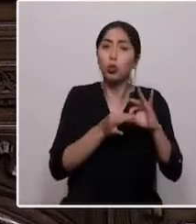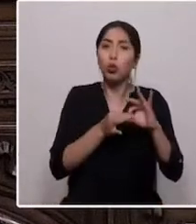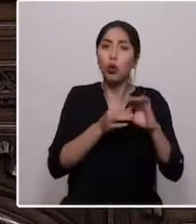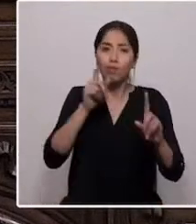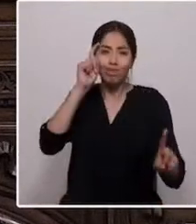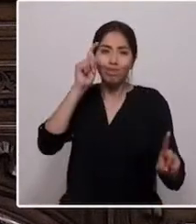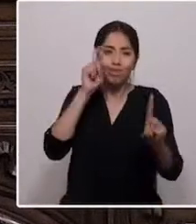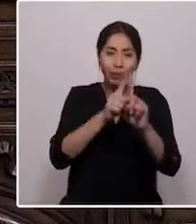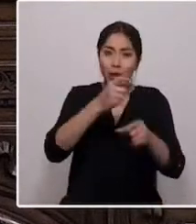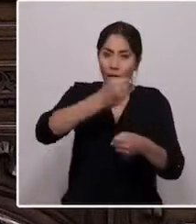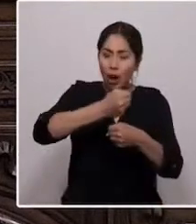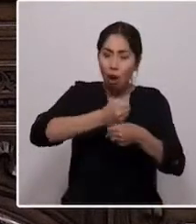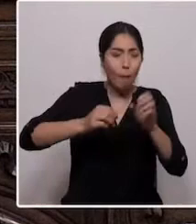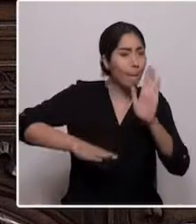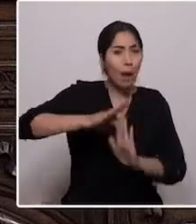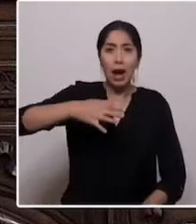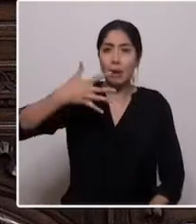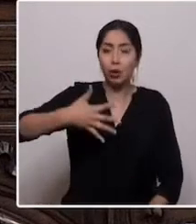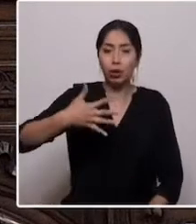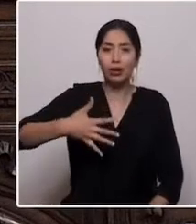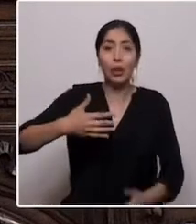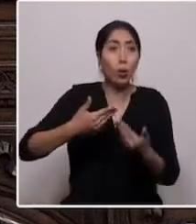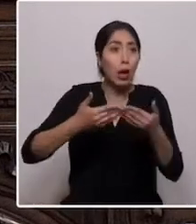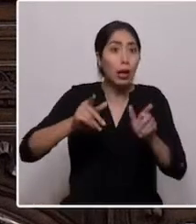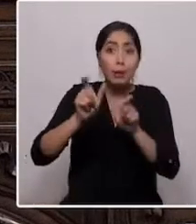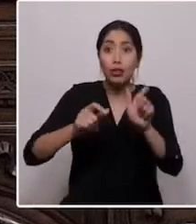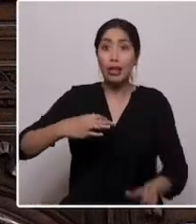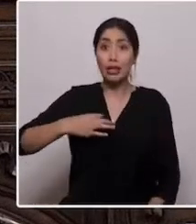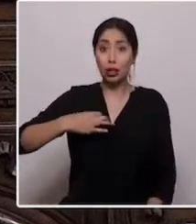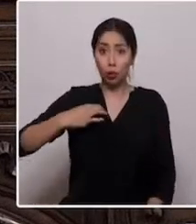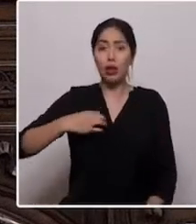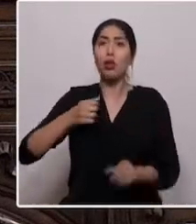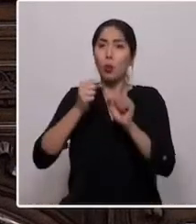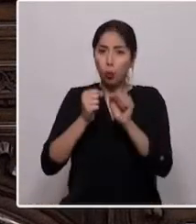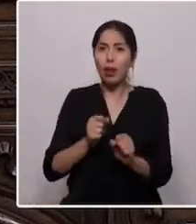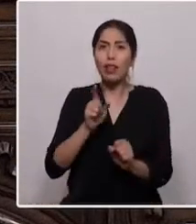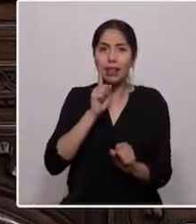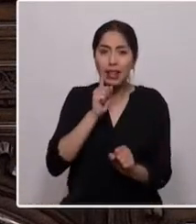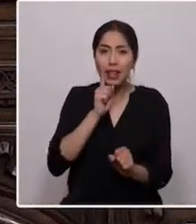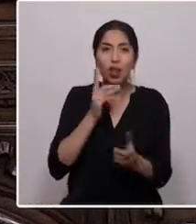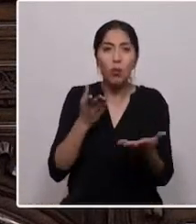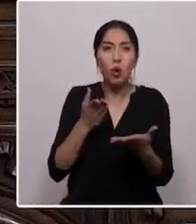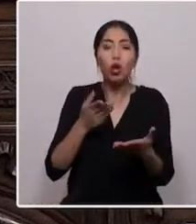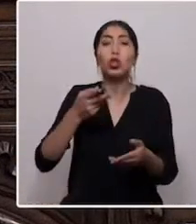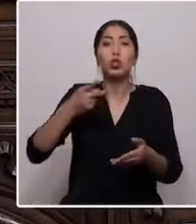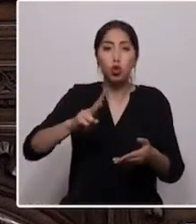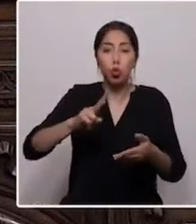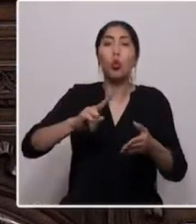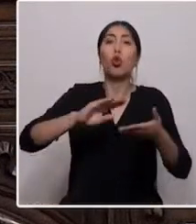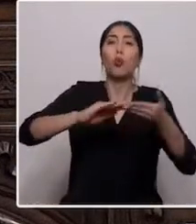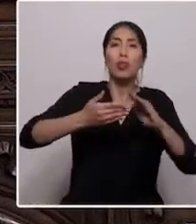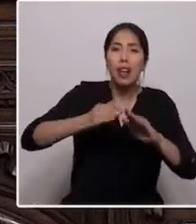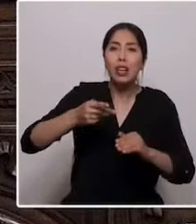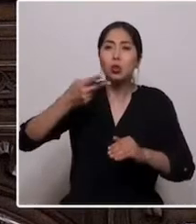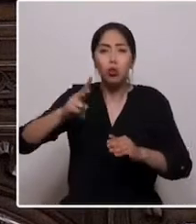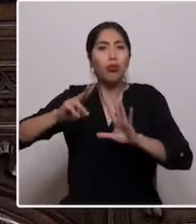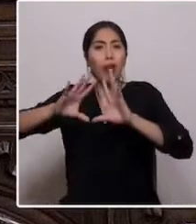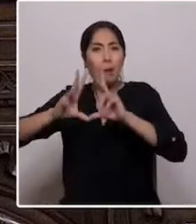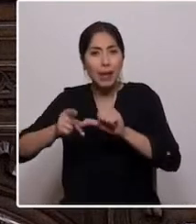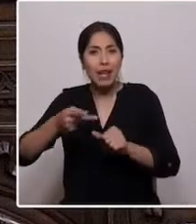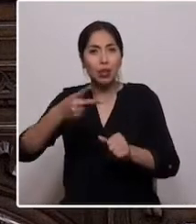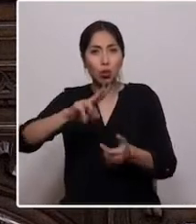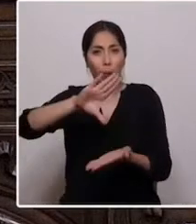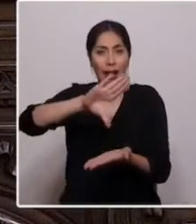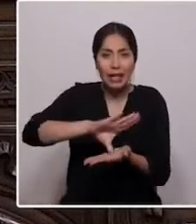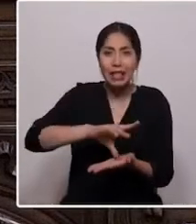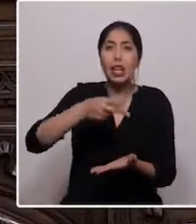importante que cualquier ciudadano puede tener con su comunidad, con su familia, con su país, con su etnia,